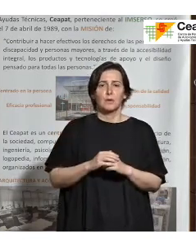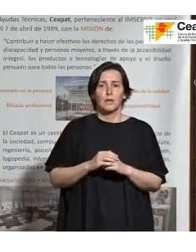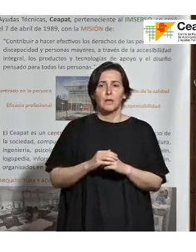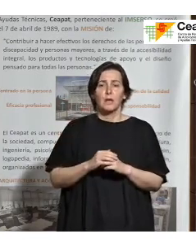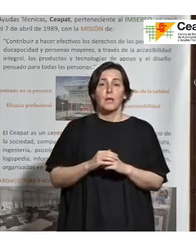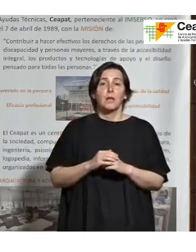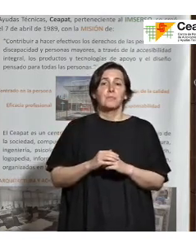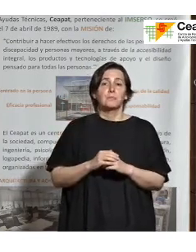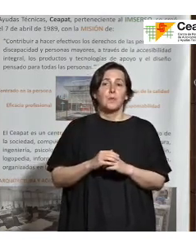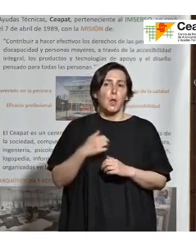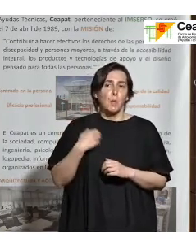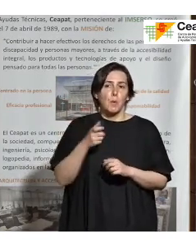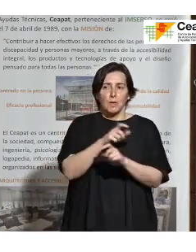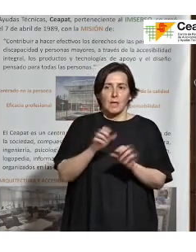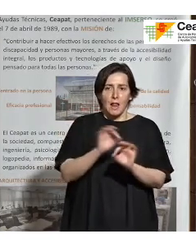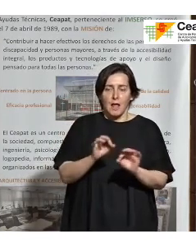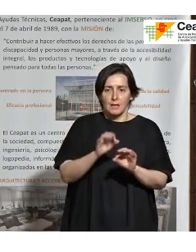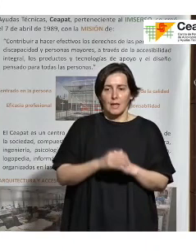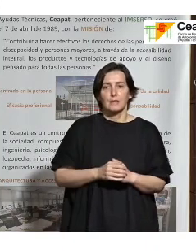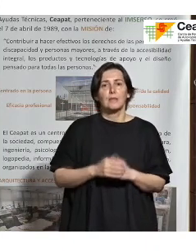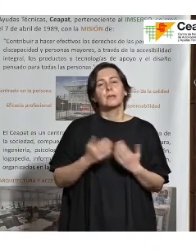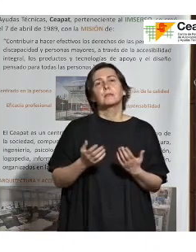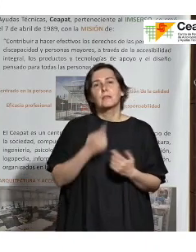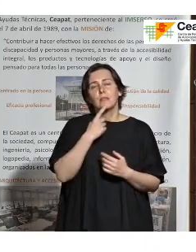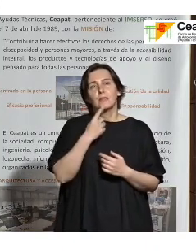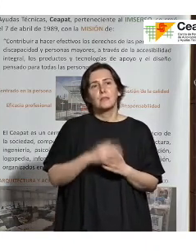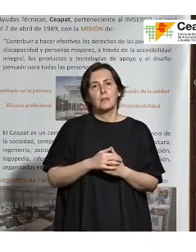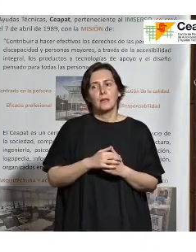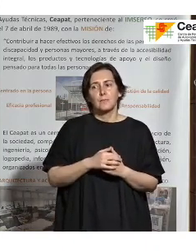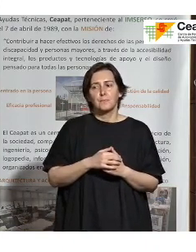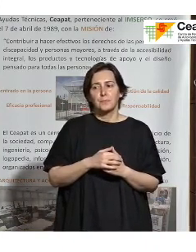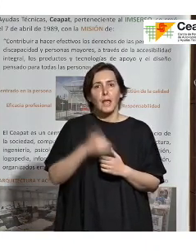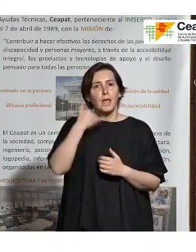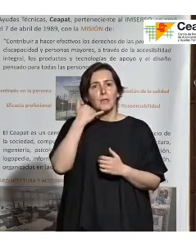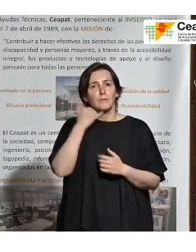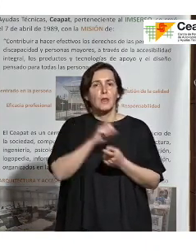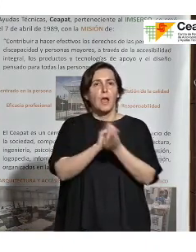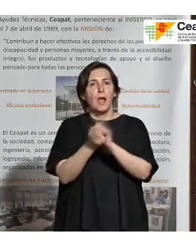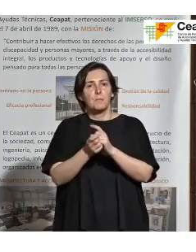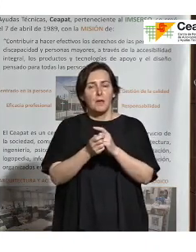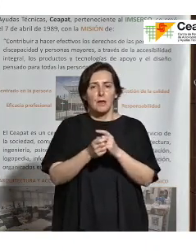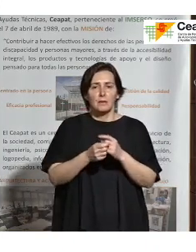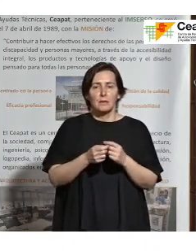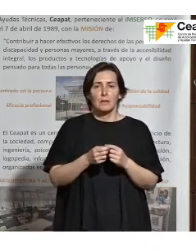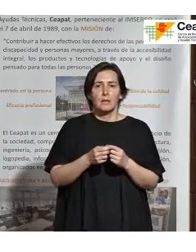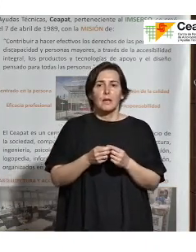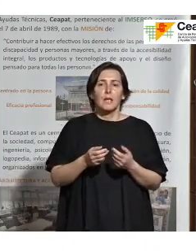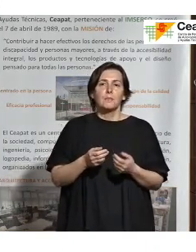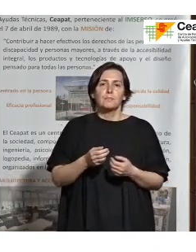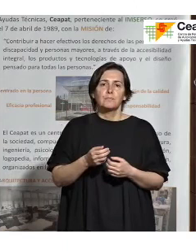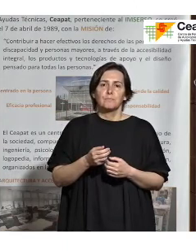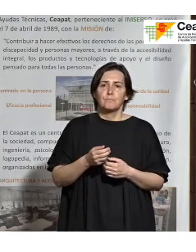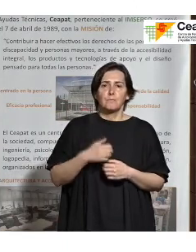porque yo me acuerdo que cuando se hablaba de la posibilidad de cambiar de proveedor telefónico nos ofendíamos mucho porque